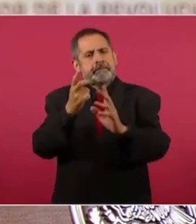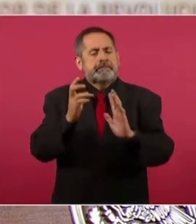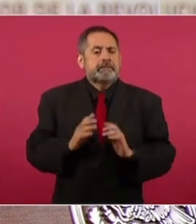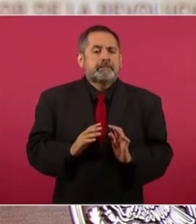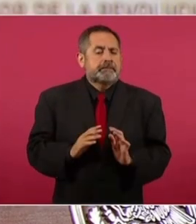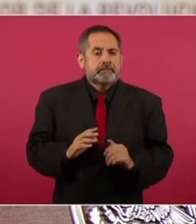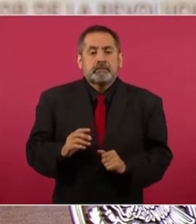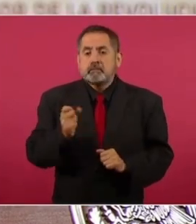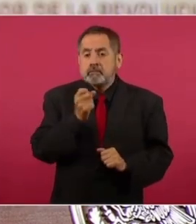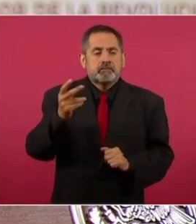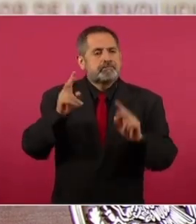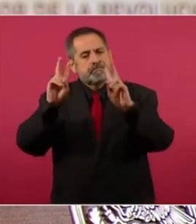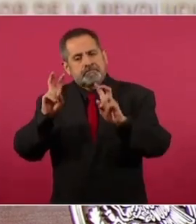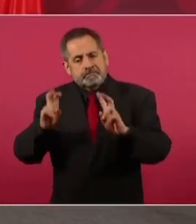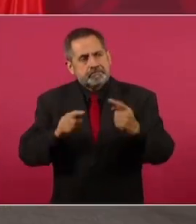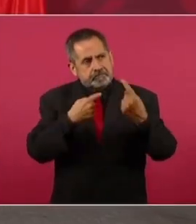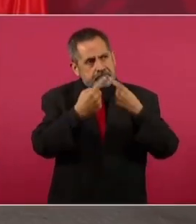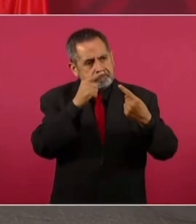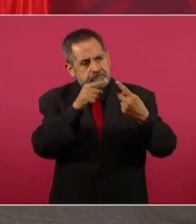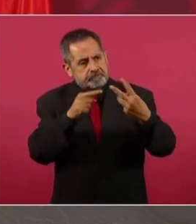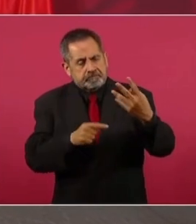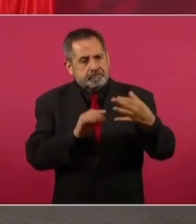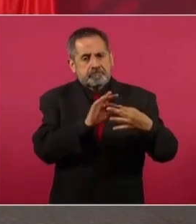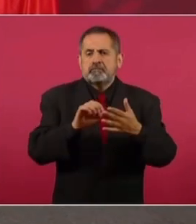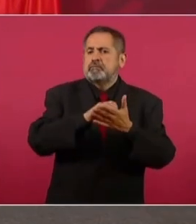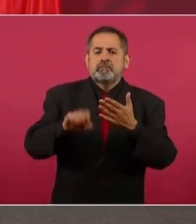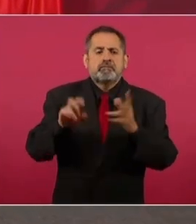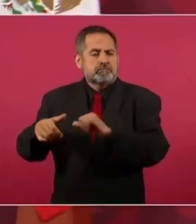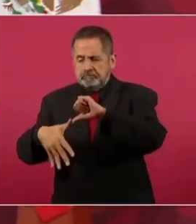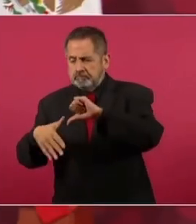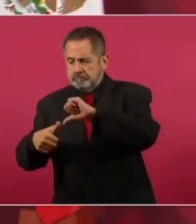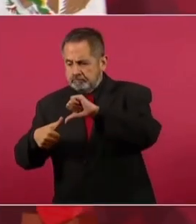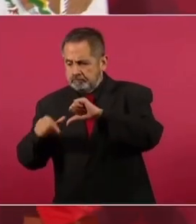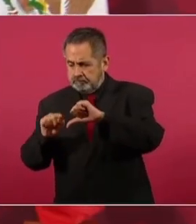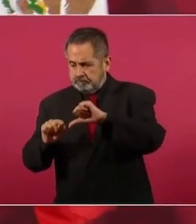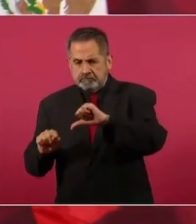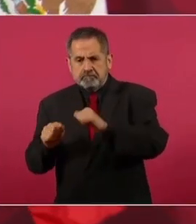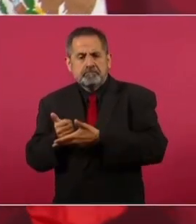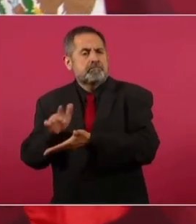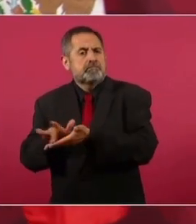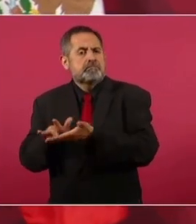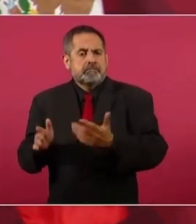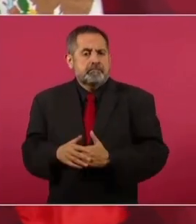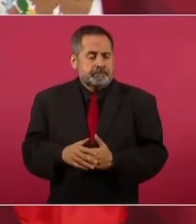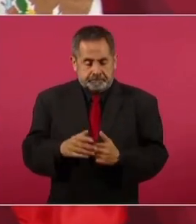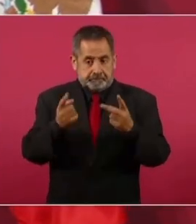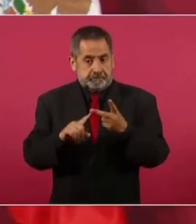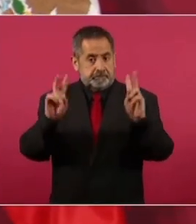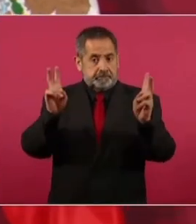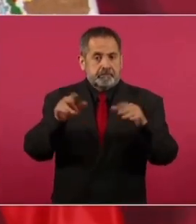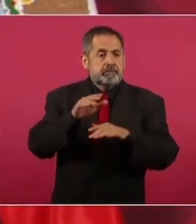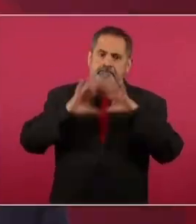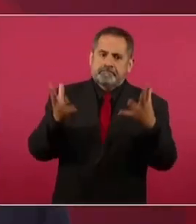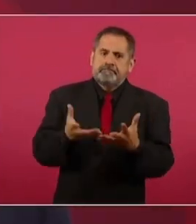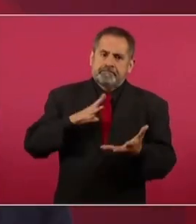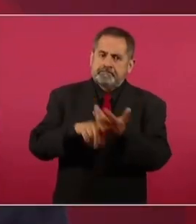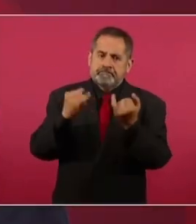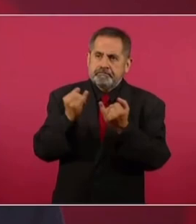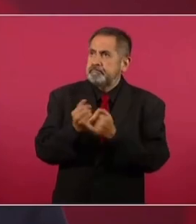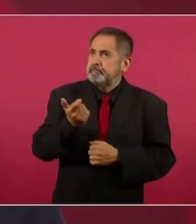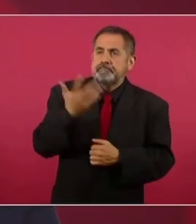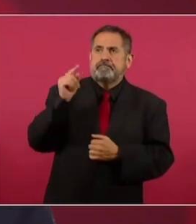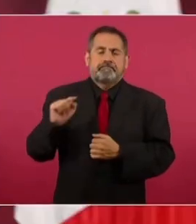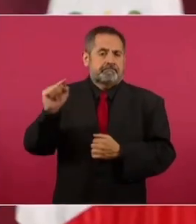pueblos. Y hay temas bilaterales como el de la migración. Vamos también a tratar el tema inflacionario y